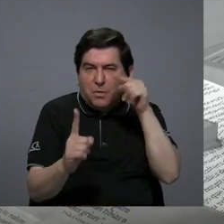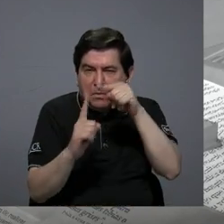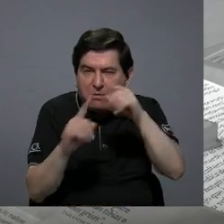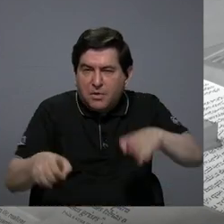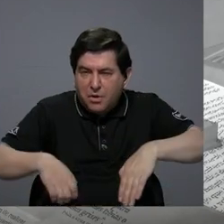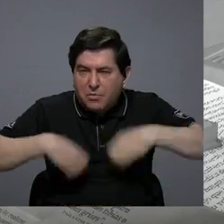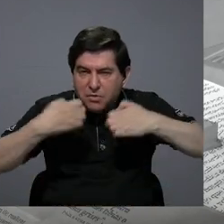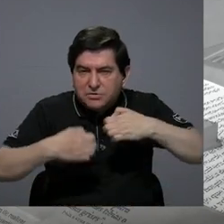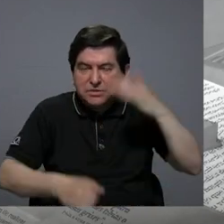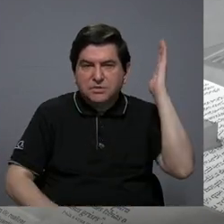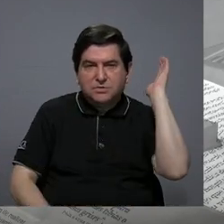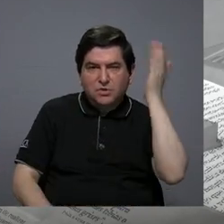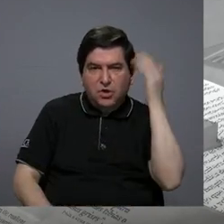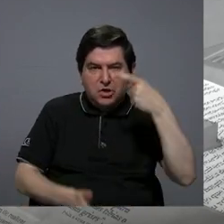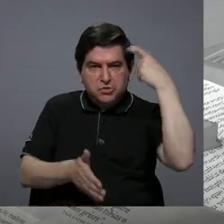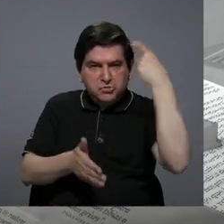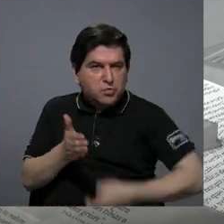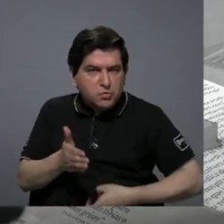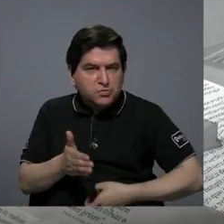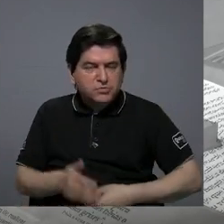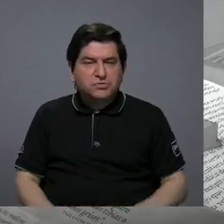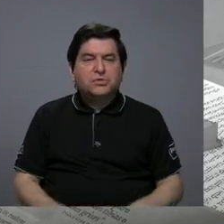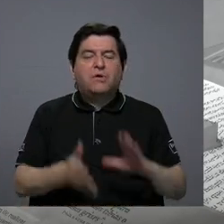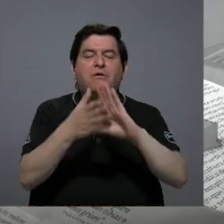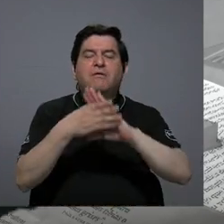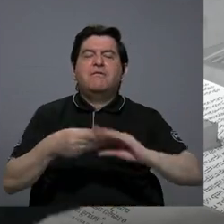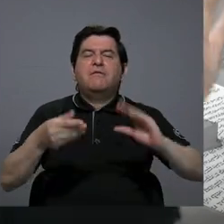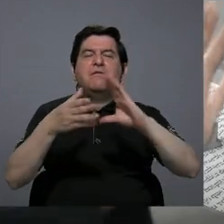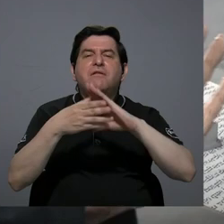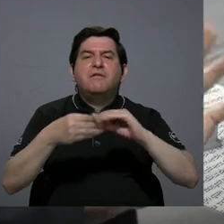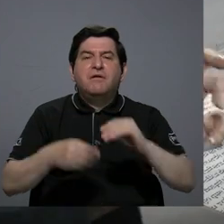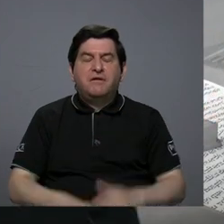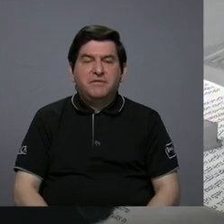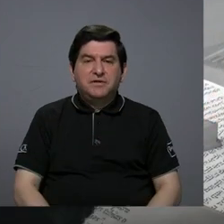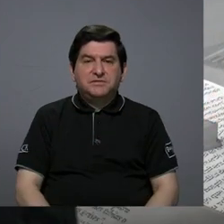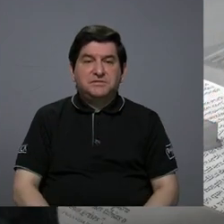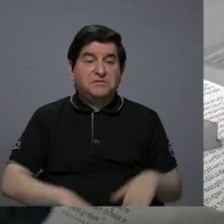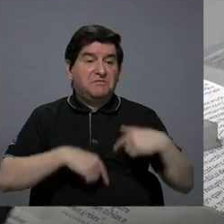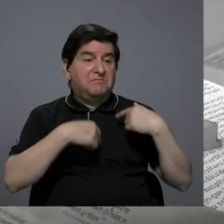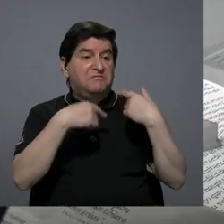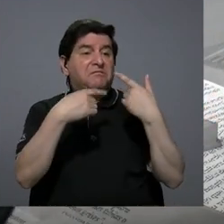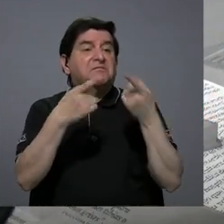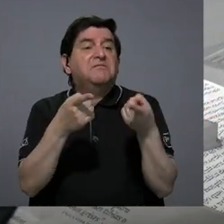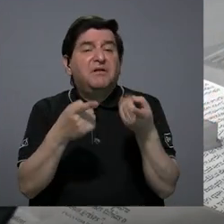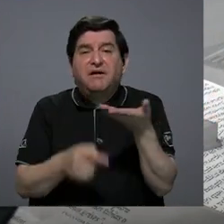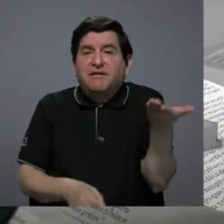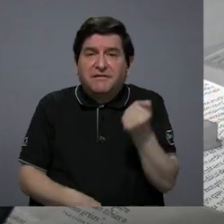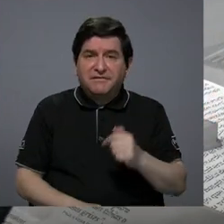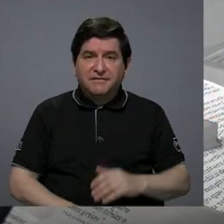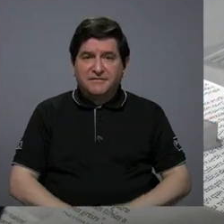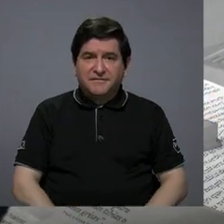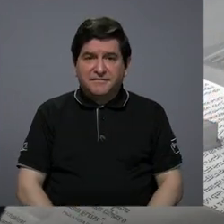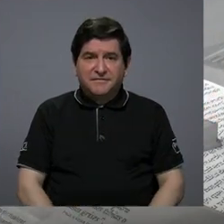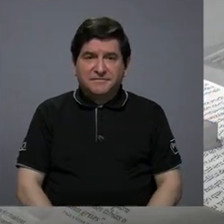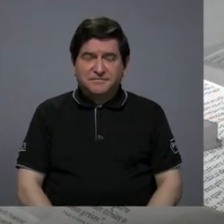en ese discurso autoritario esa narrativa que nos lleva a un a